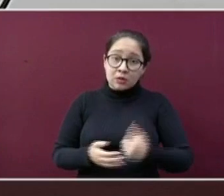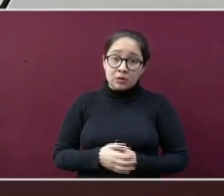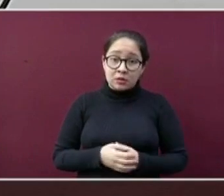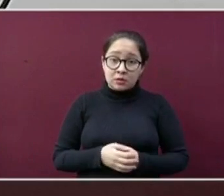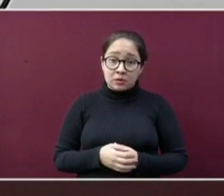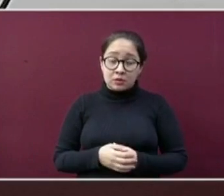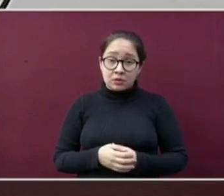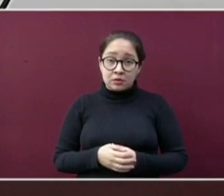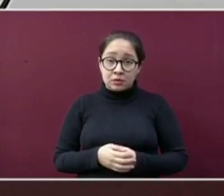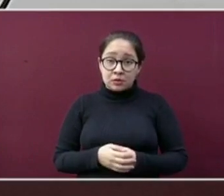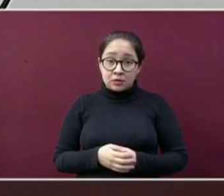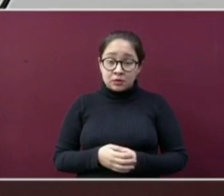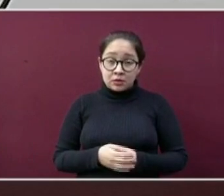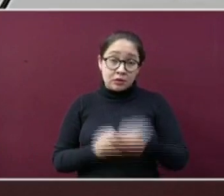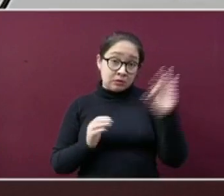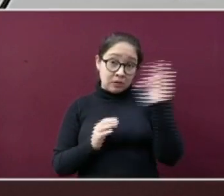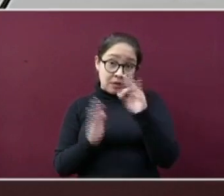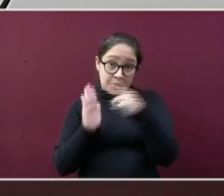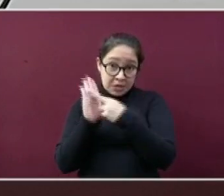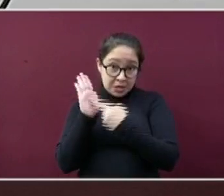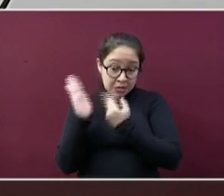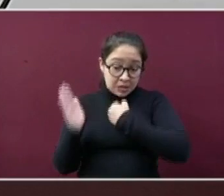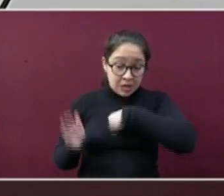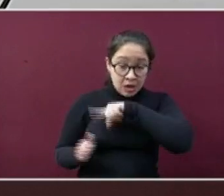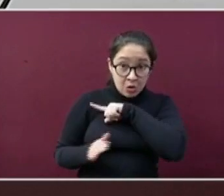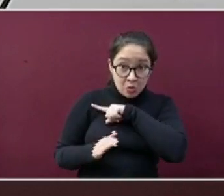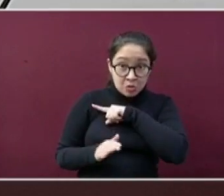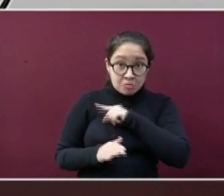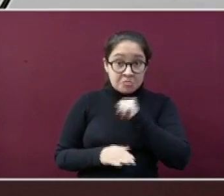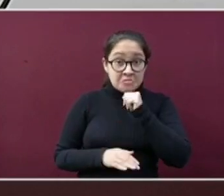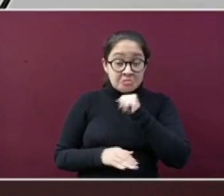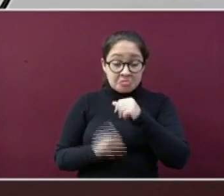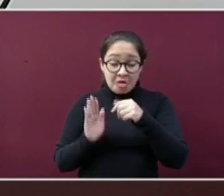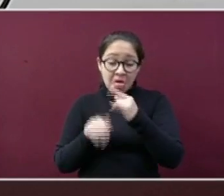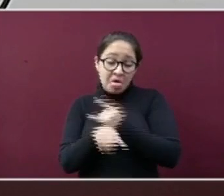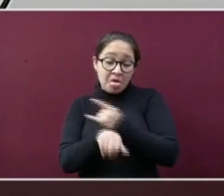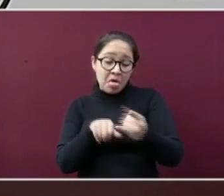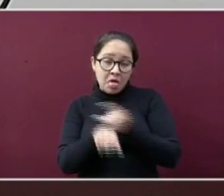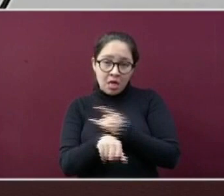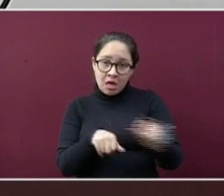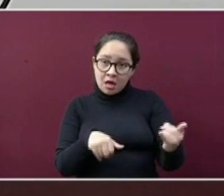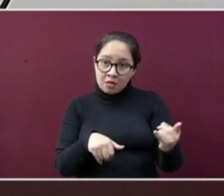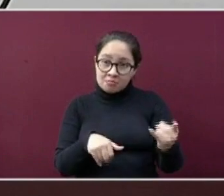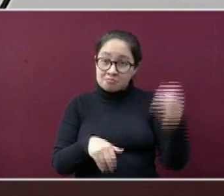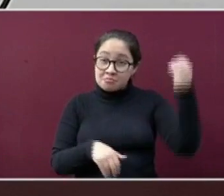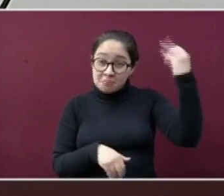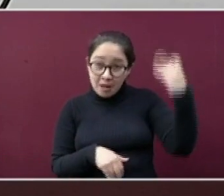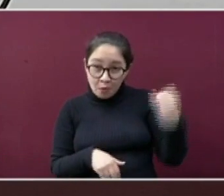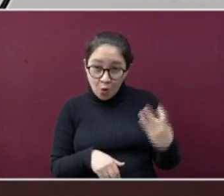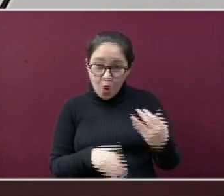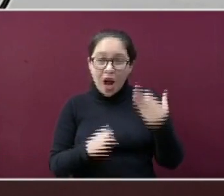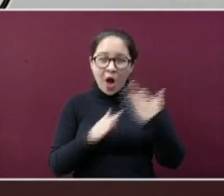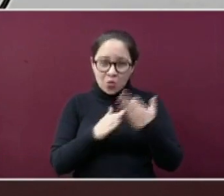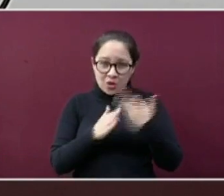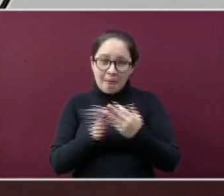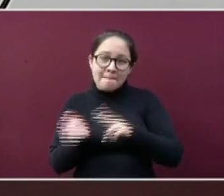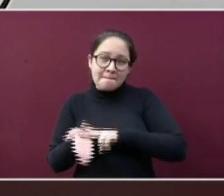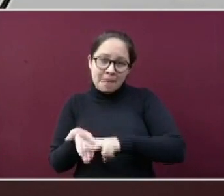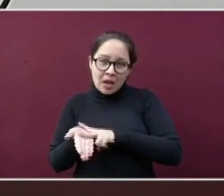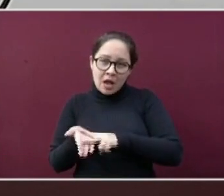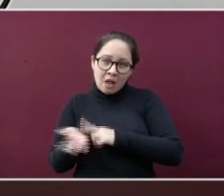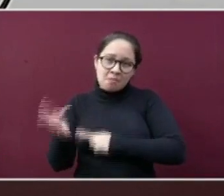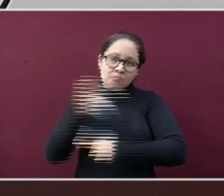se llevan a cabo las indicaciones sanitarias, muy seguramente nuestro semáforo verde va a